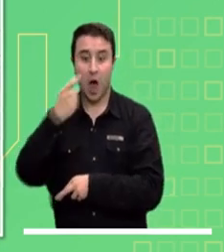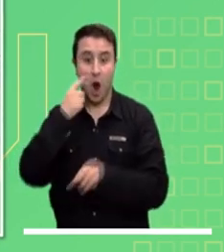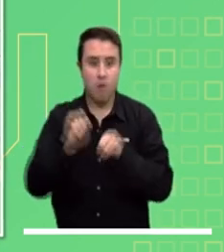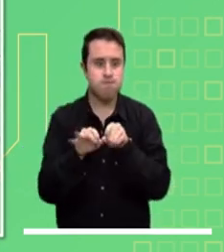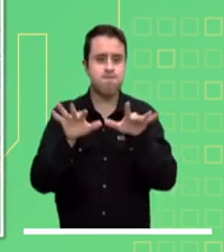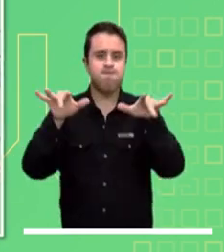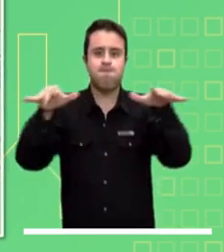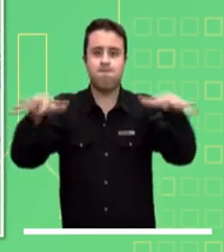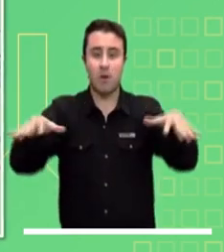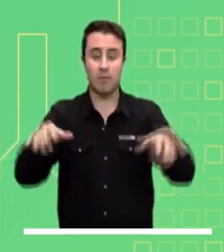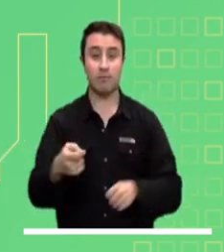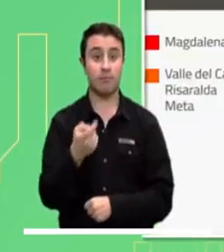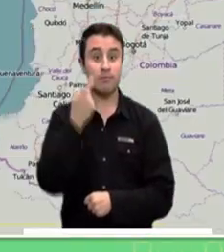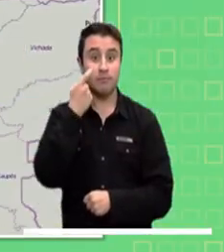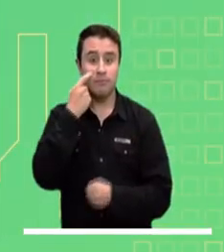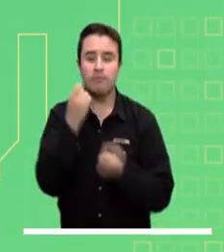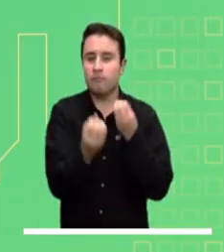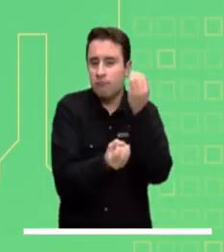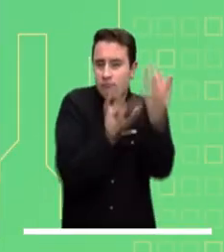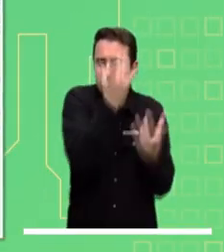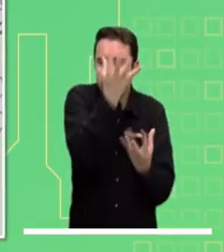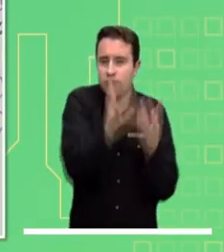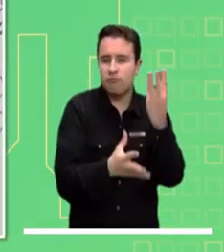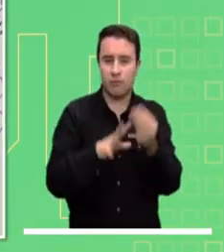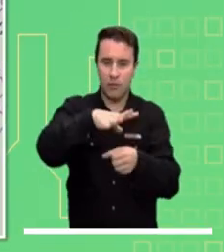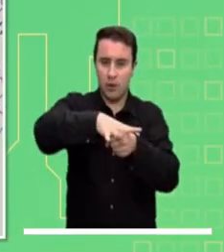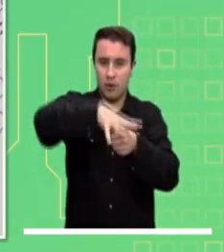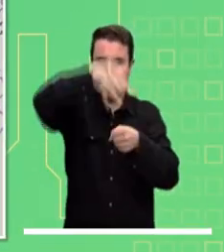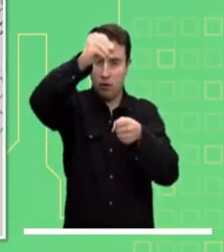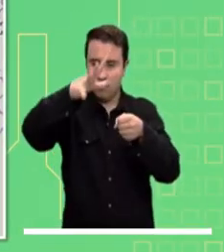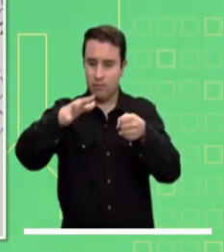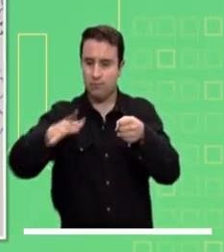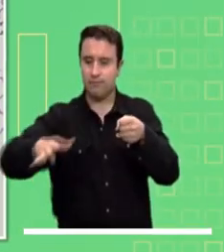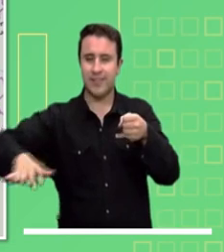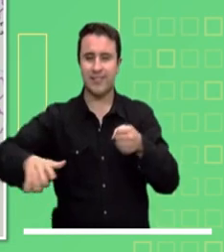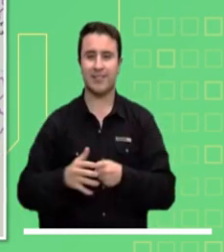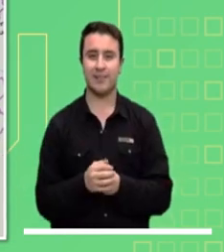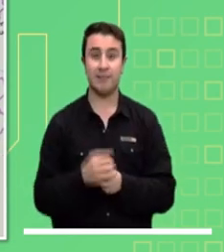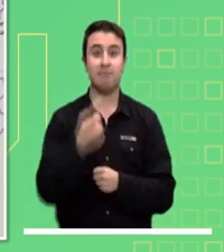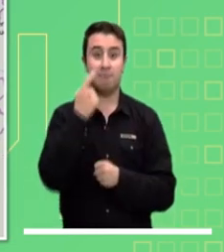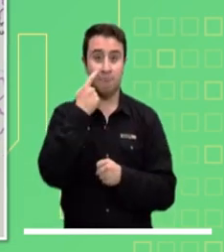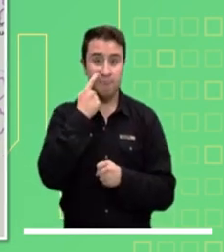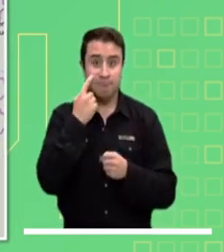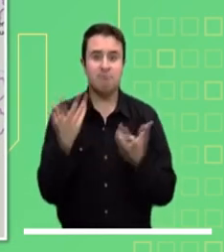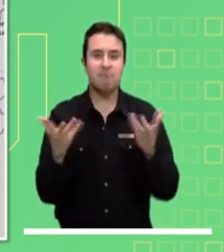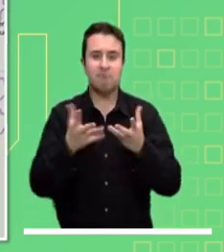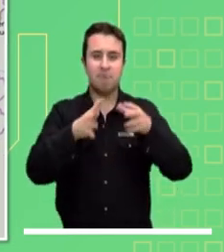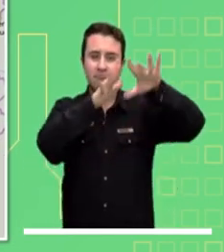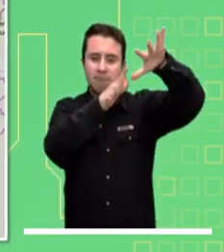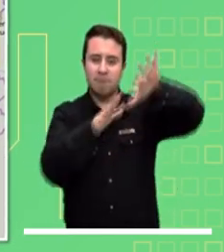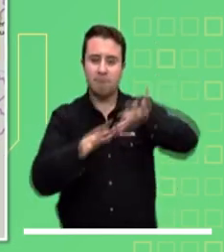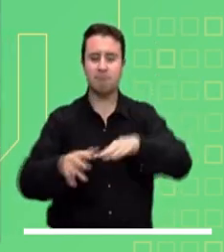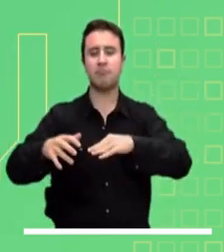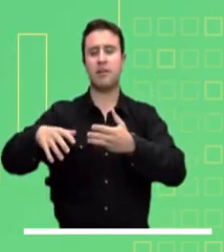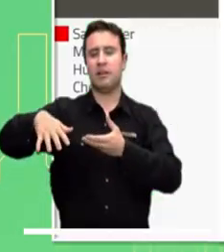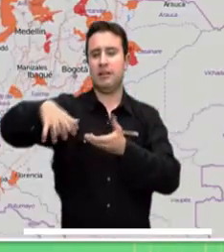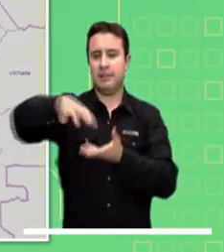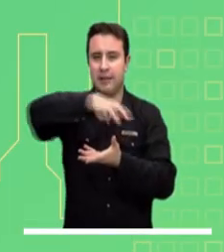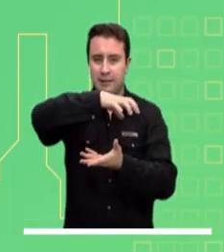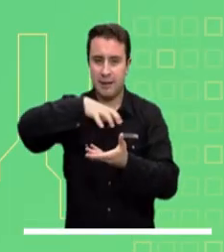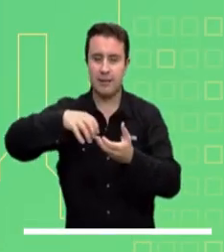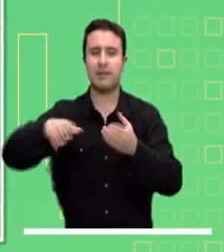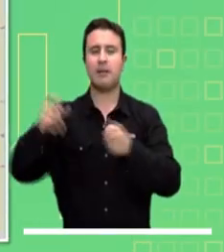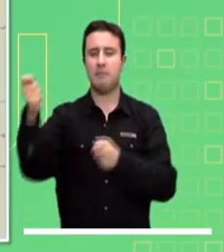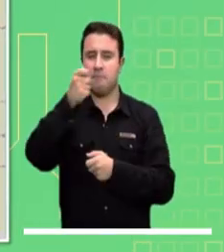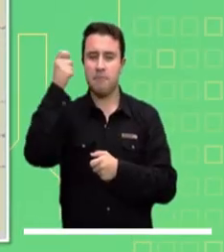río Cesar y por crecientes súbitas en el río Guapí. Alerta roja por probabilidad de incendios en Magdalena. Máxima alerta por posibles